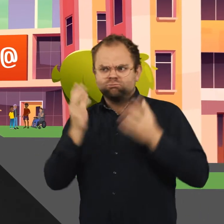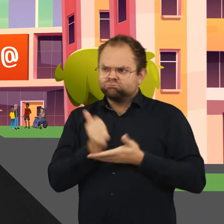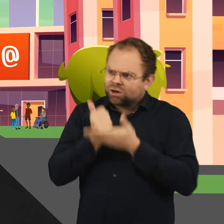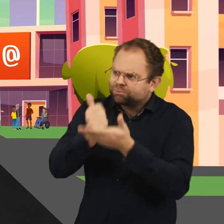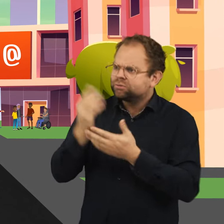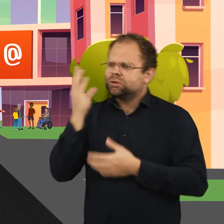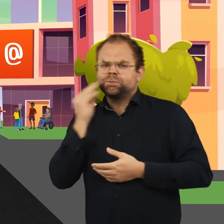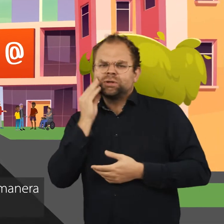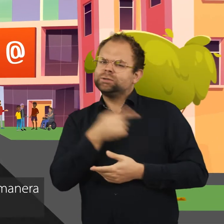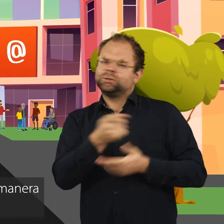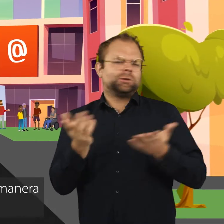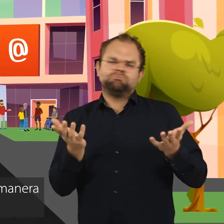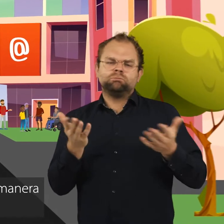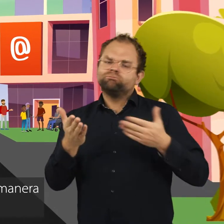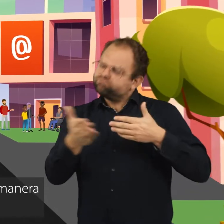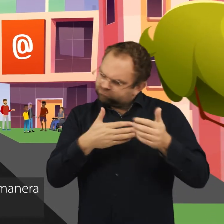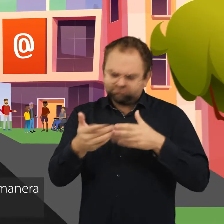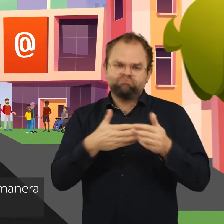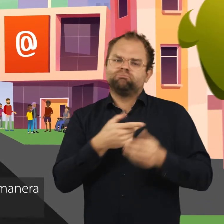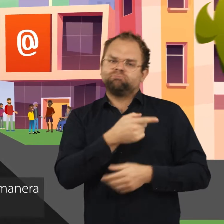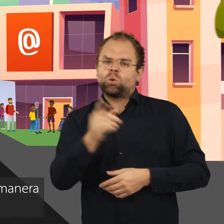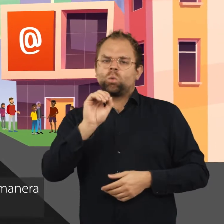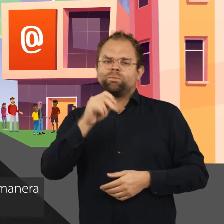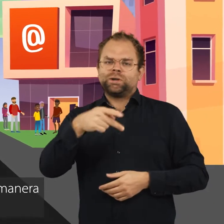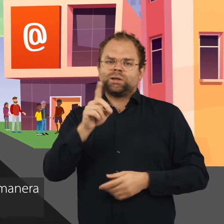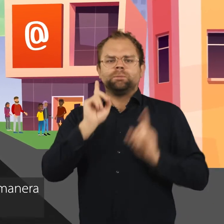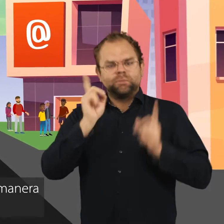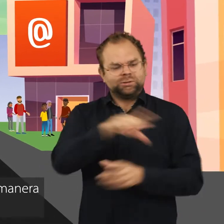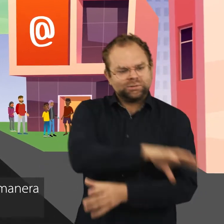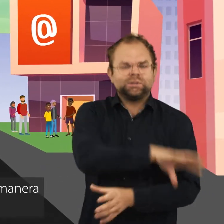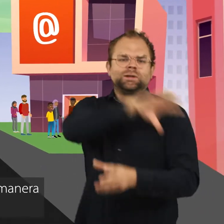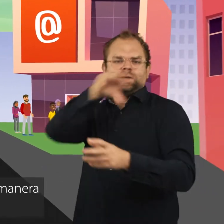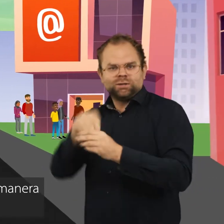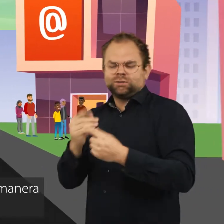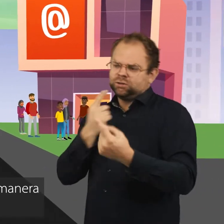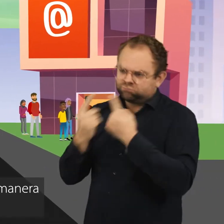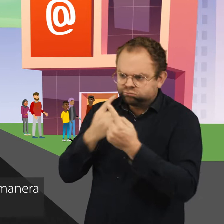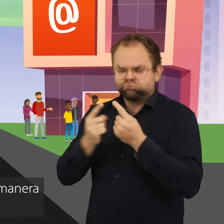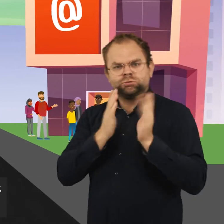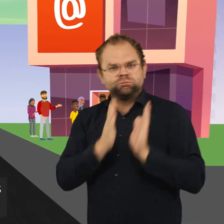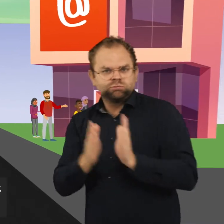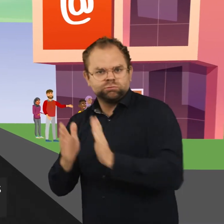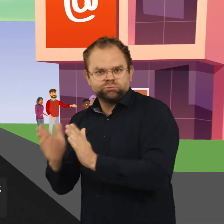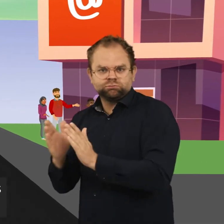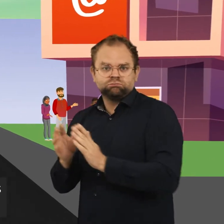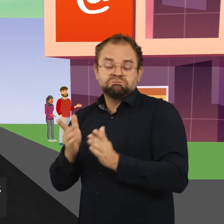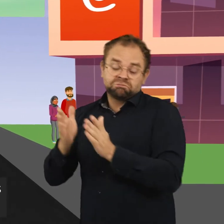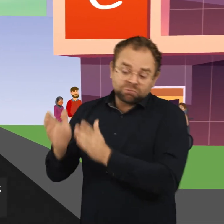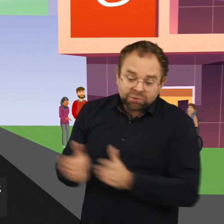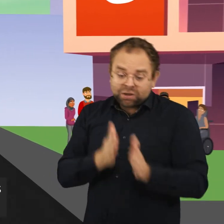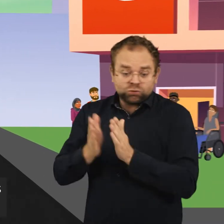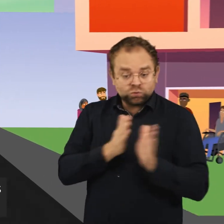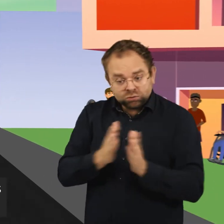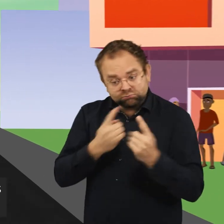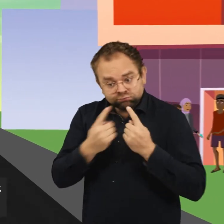humanitaria. Sin embargo, las OPD deben participar de manera significativa en todas las etapas del ciclo de programas